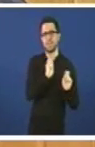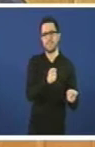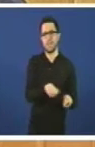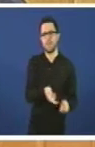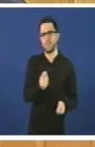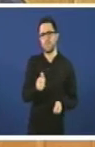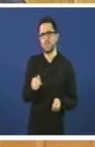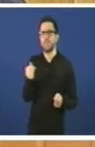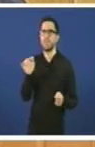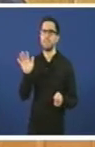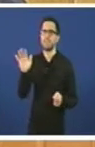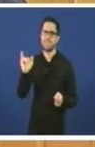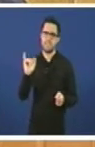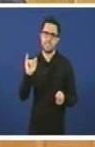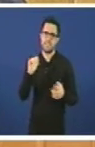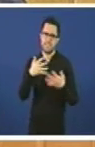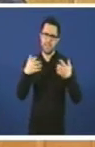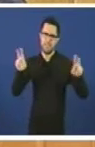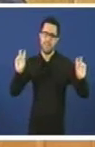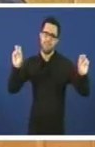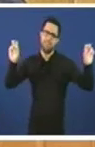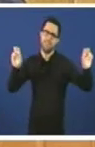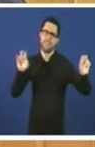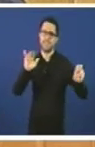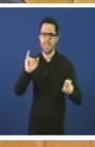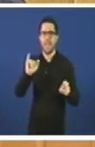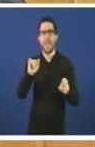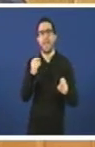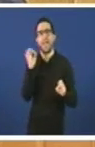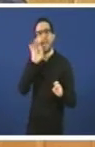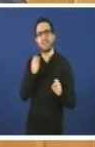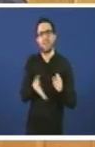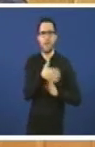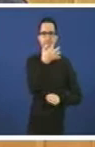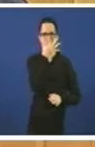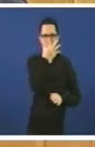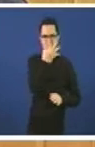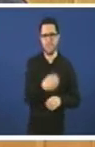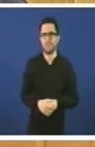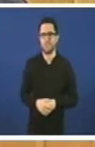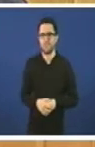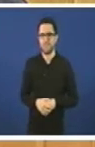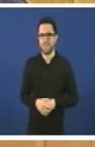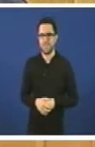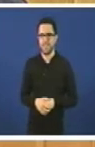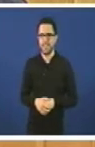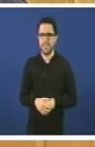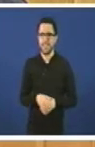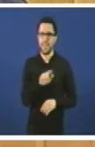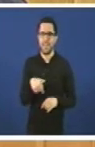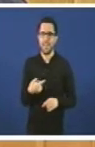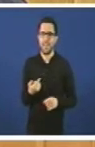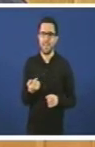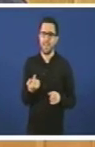sí, el gallego a llariz. Ben, nesa manifestación participaron persoas que logo fón membros do goberno galego como Alfonso